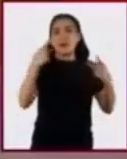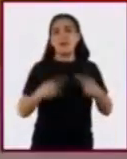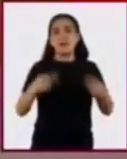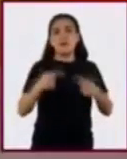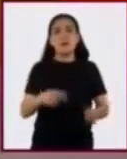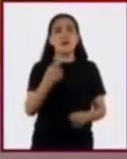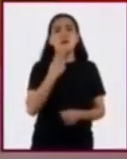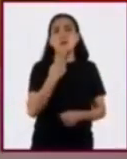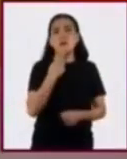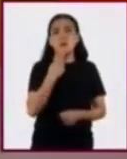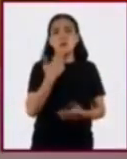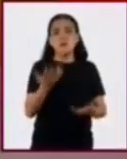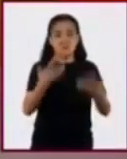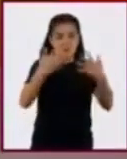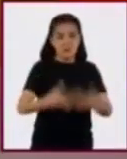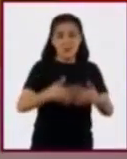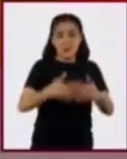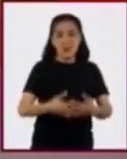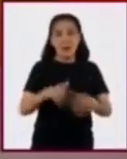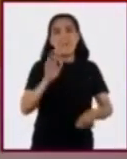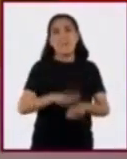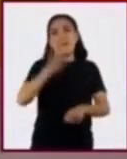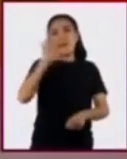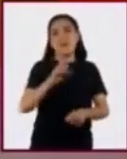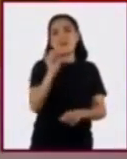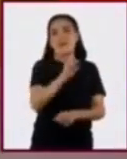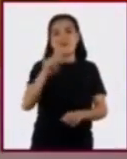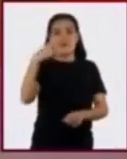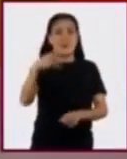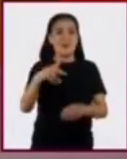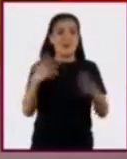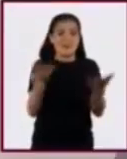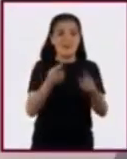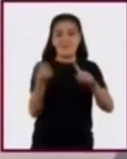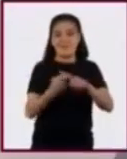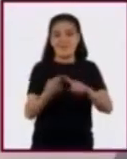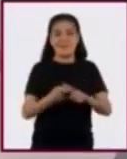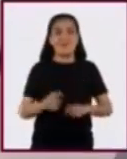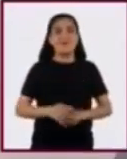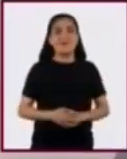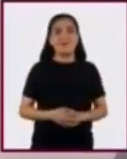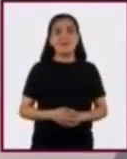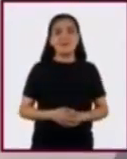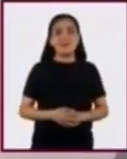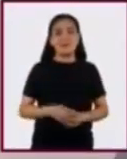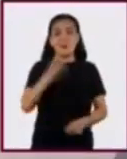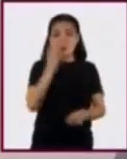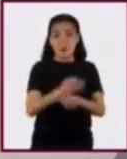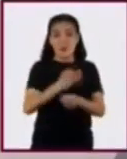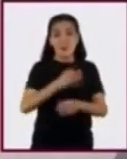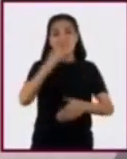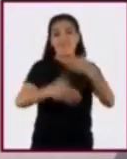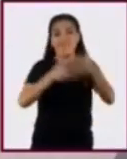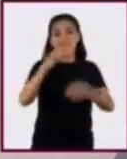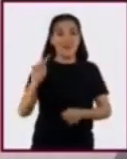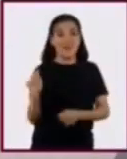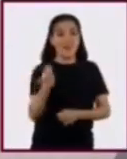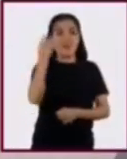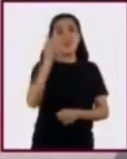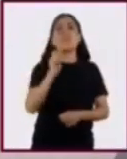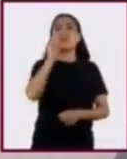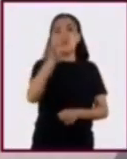utilizan máquinas más automatizadas. Hoy el avance tecnológico está